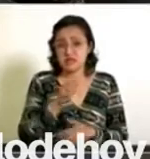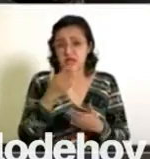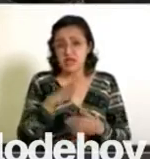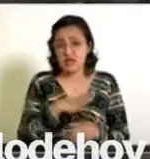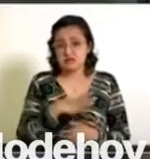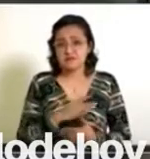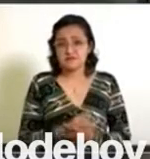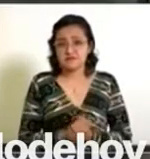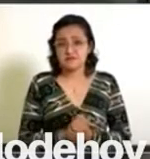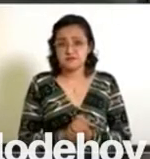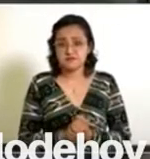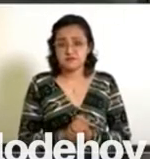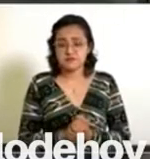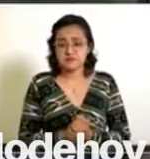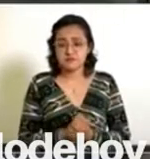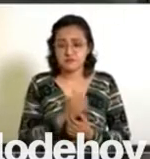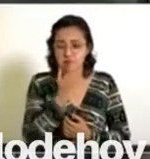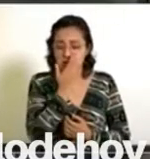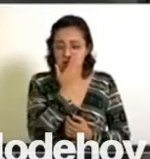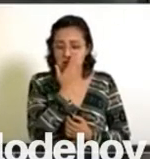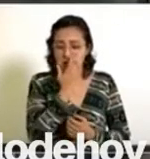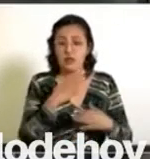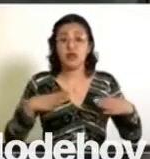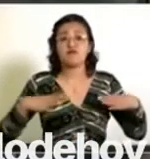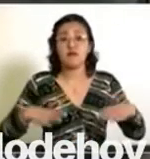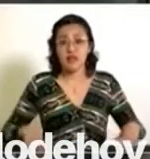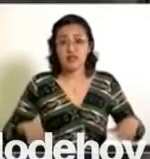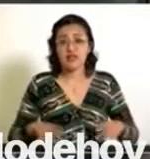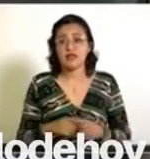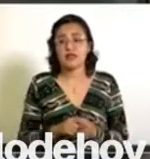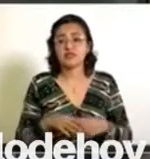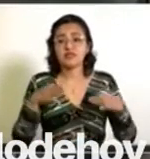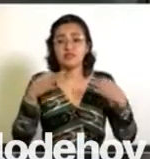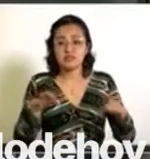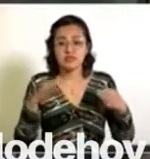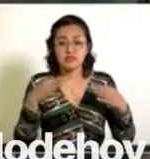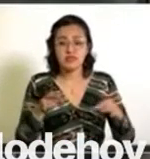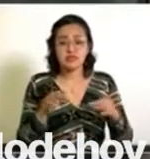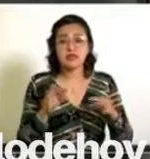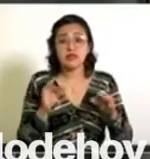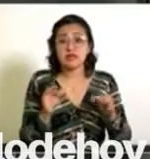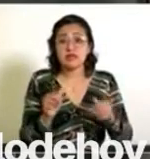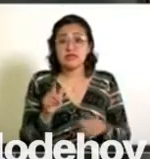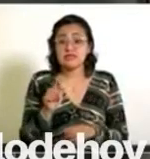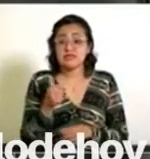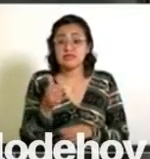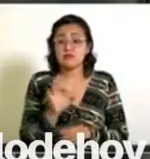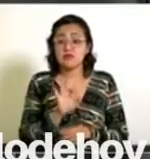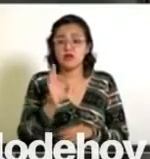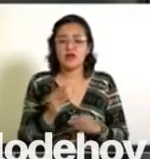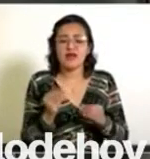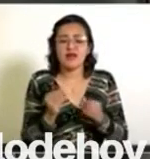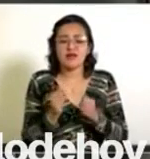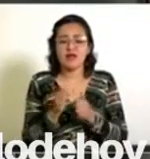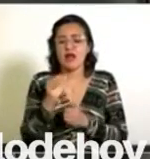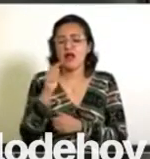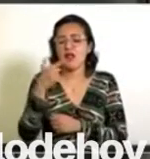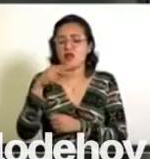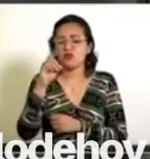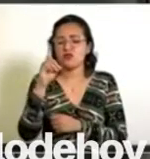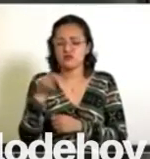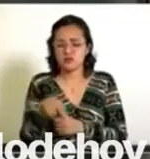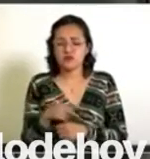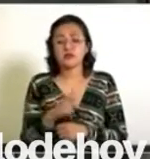Anteriores, la falda pantalón son de tela gabardina, 76% de algodón y